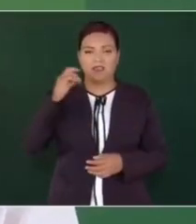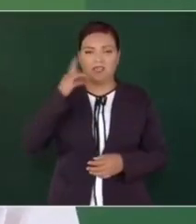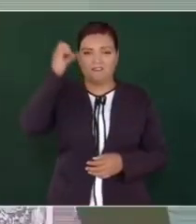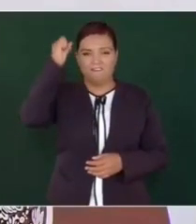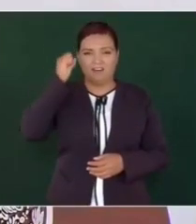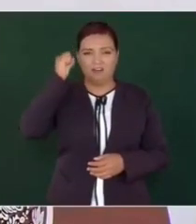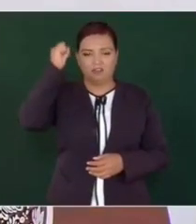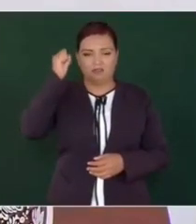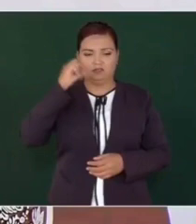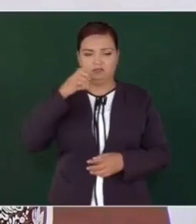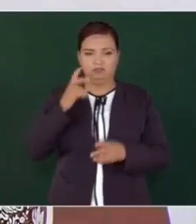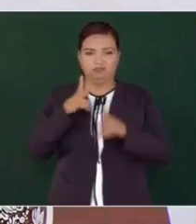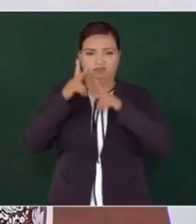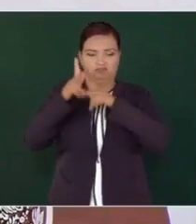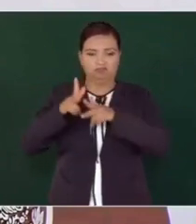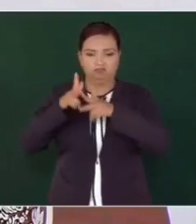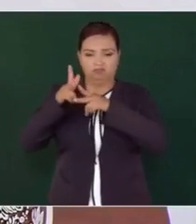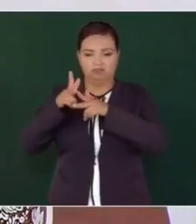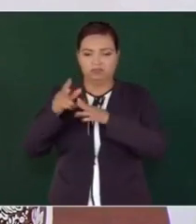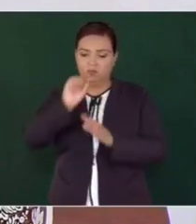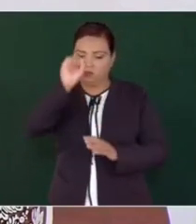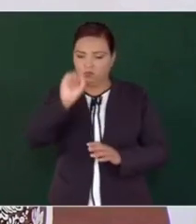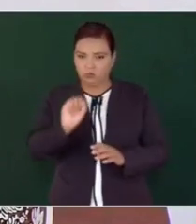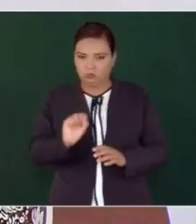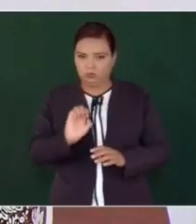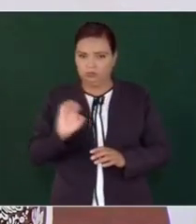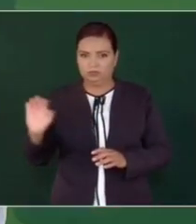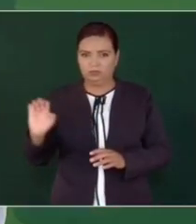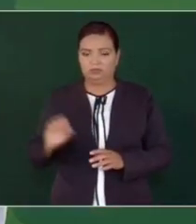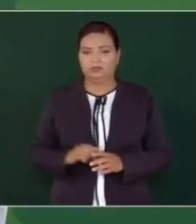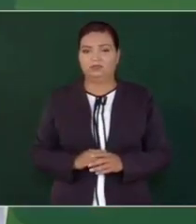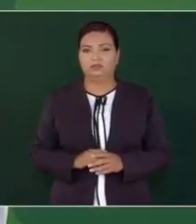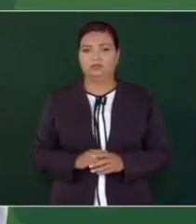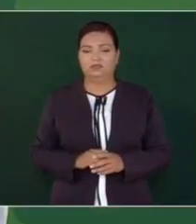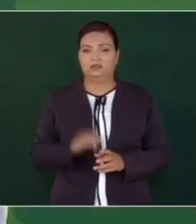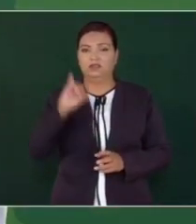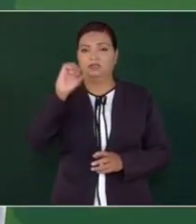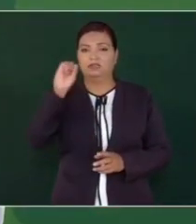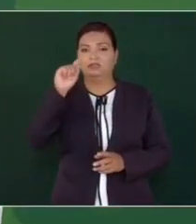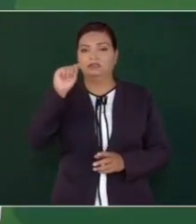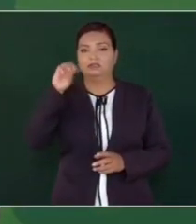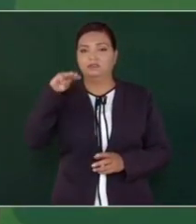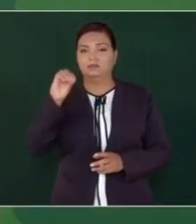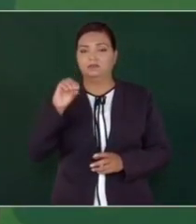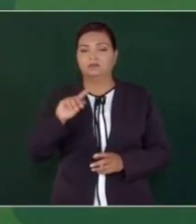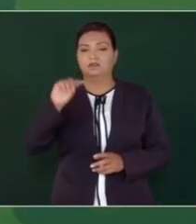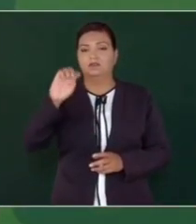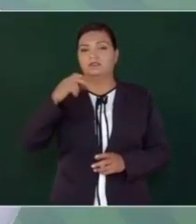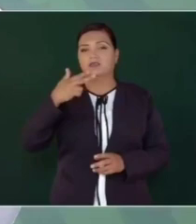del sureste, en el Istmo de Tehuantepec.